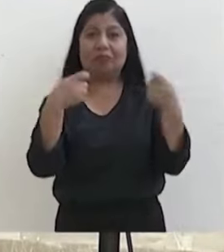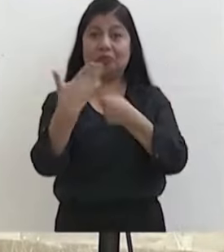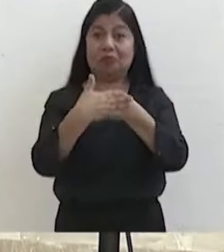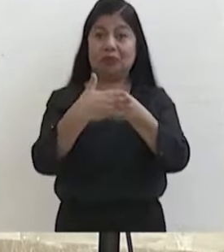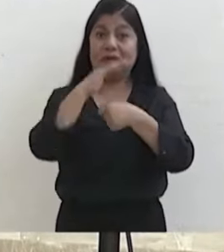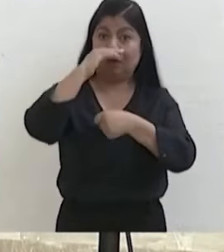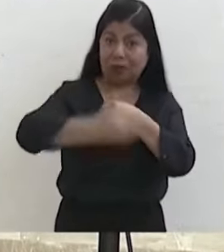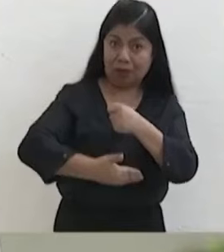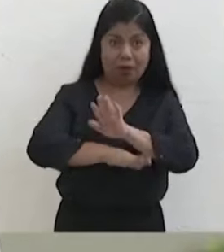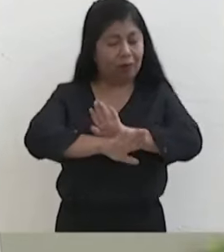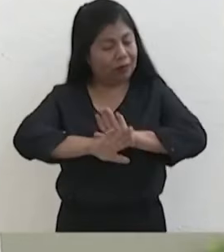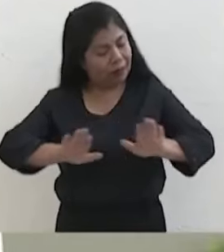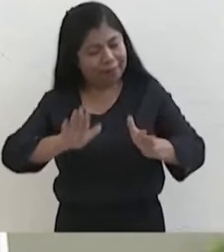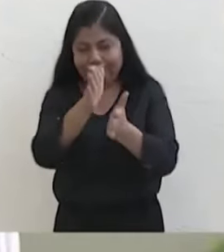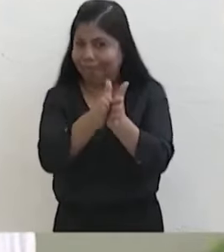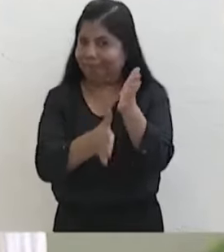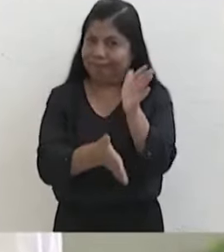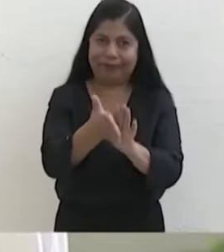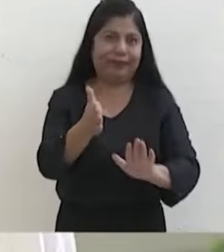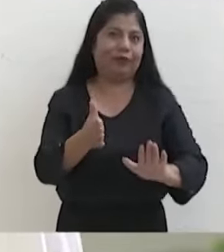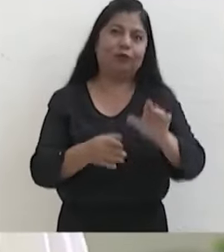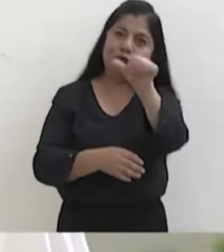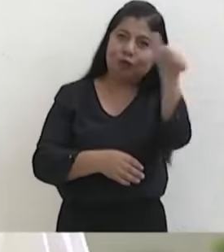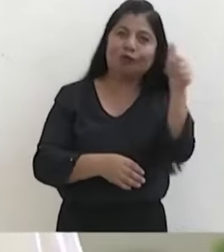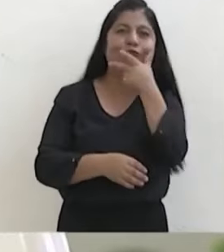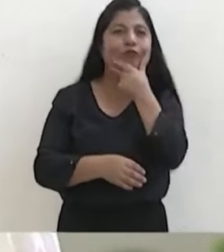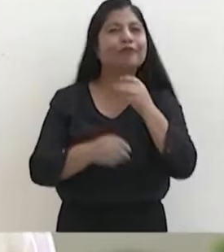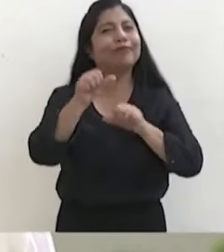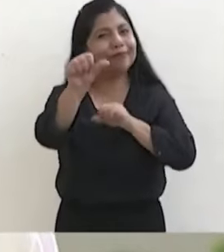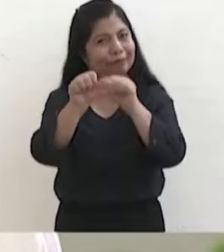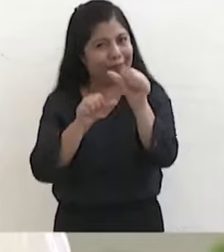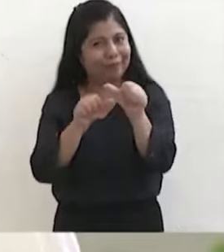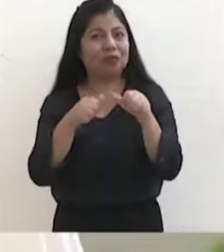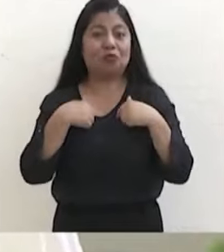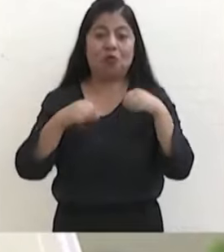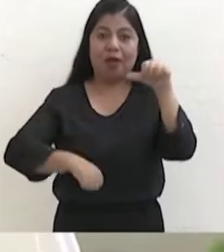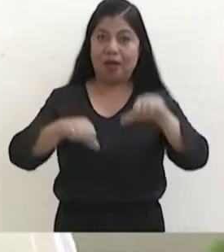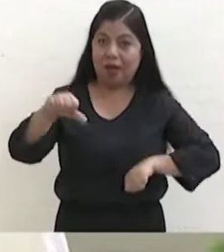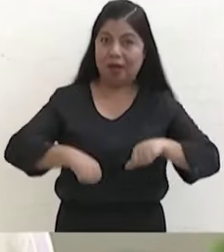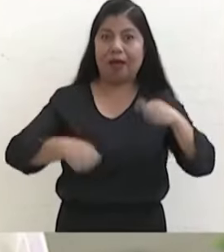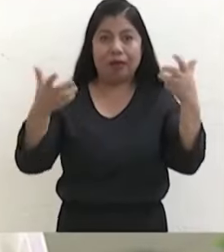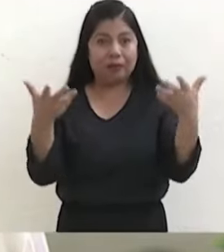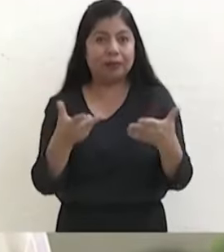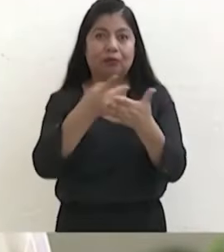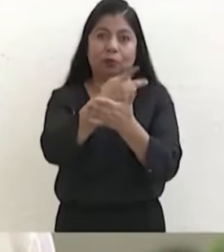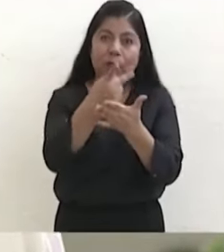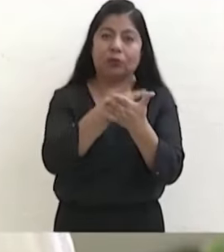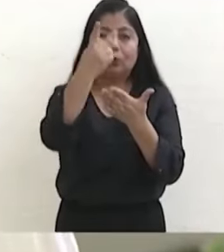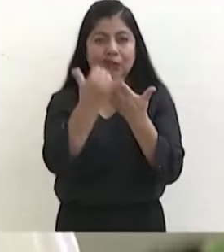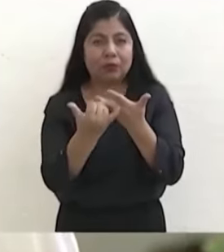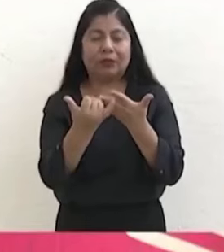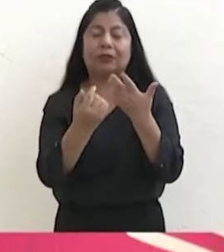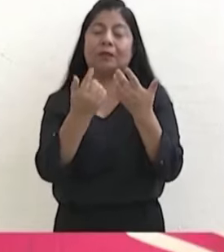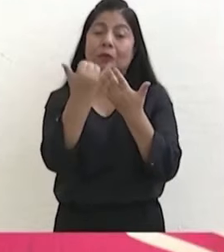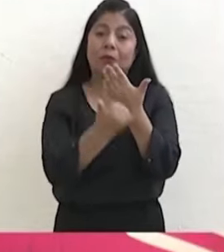este proceso de transformación. Además, tengo la convicción de que no hay que tenerle